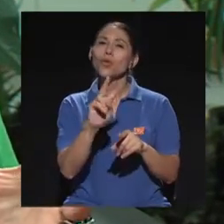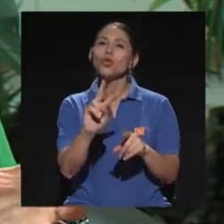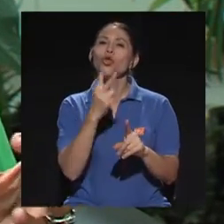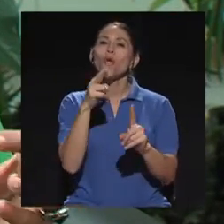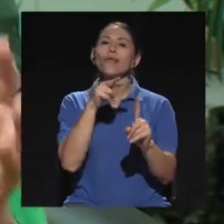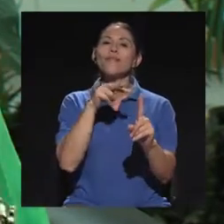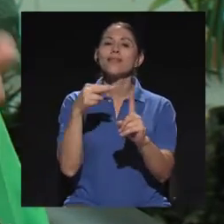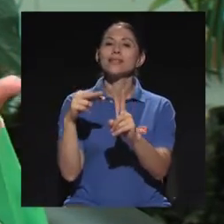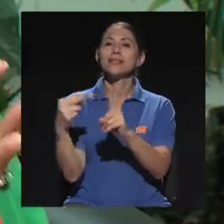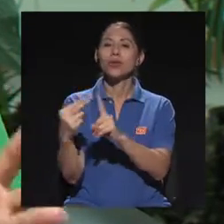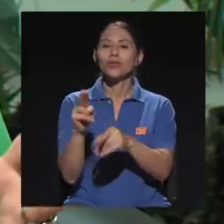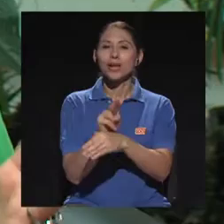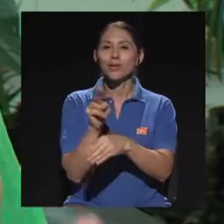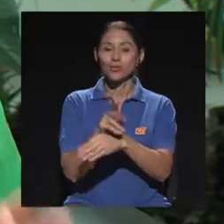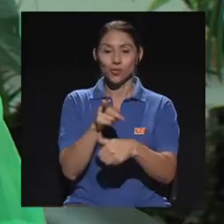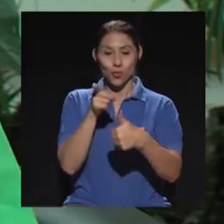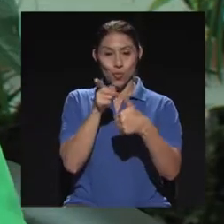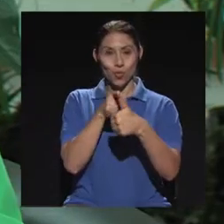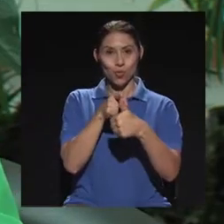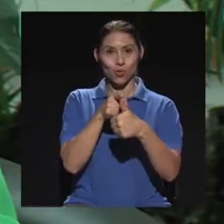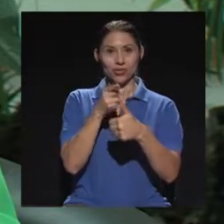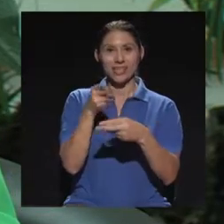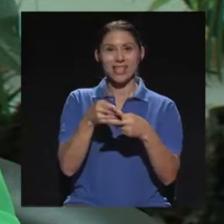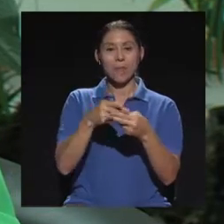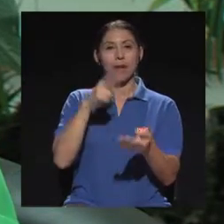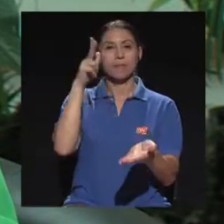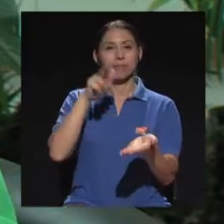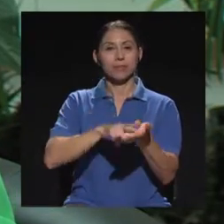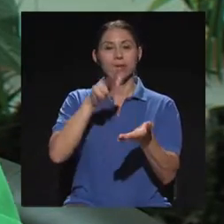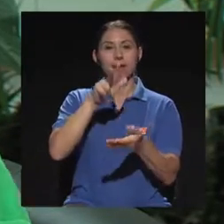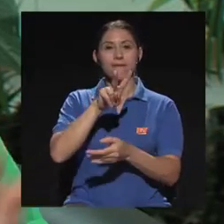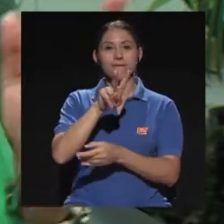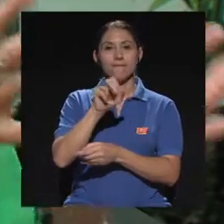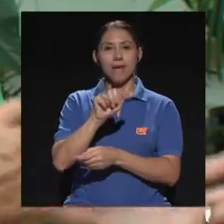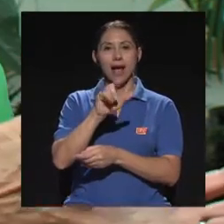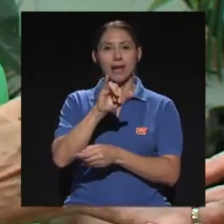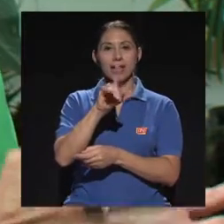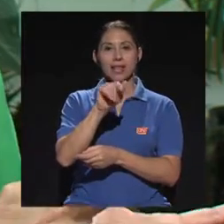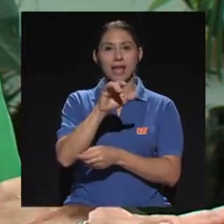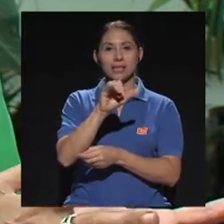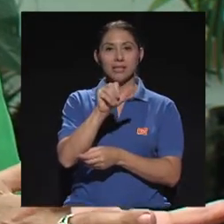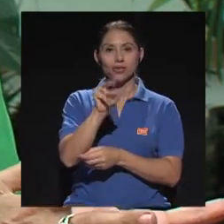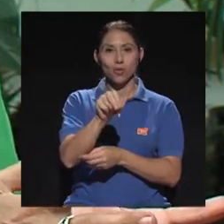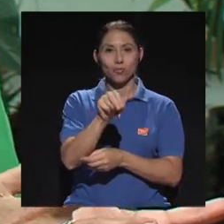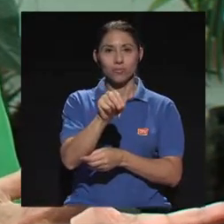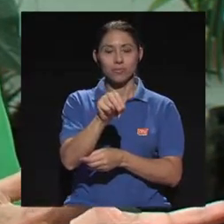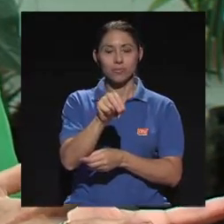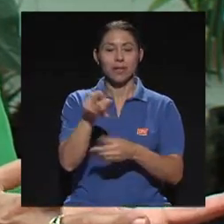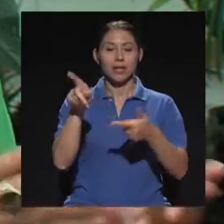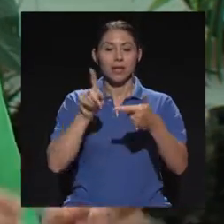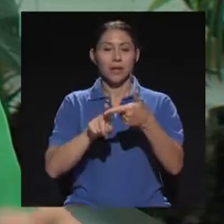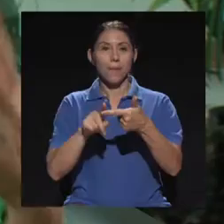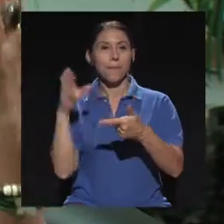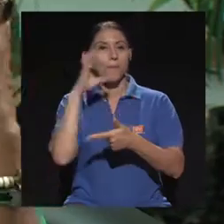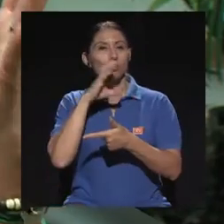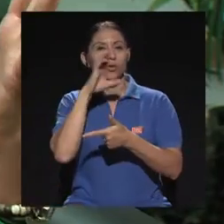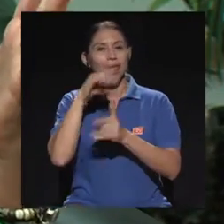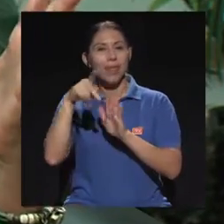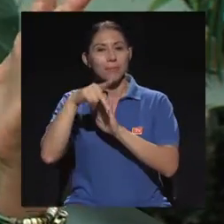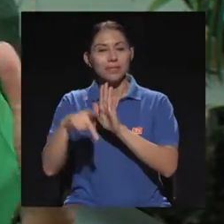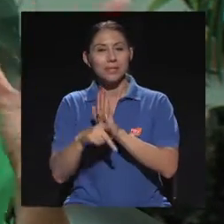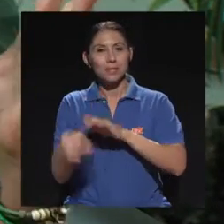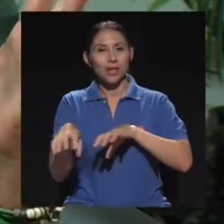visión del uso. Uno es lo que se llama la validación de las plantas medicinales y otro es la búsqueda de los principios activos. Entonces,